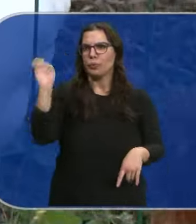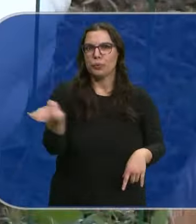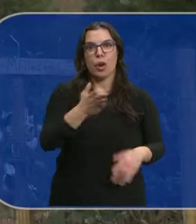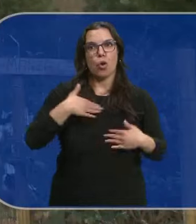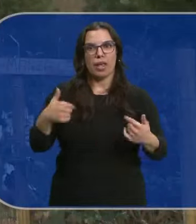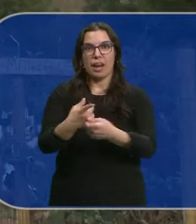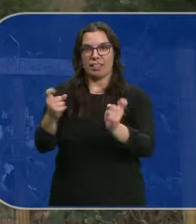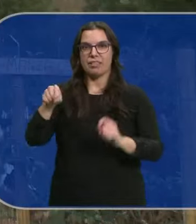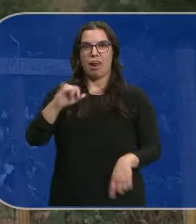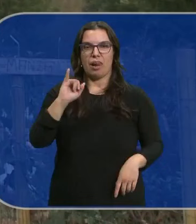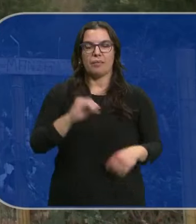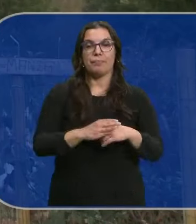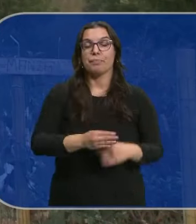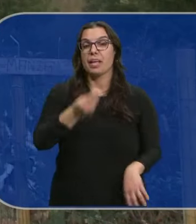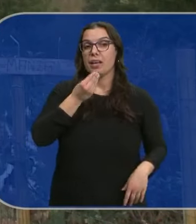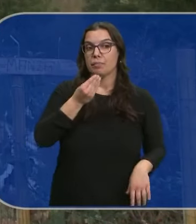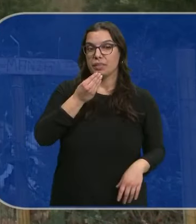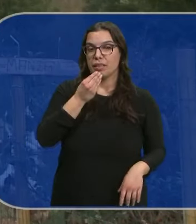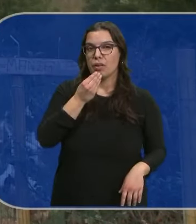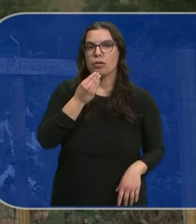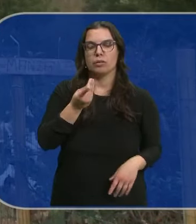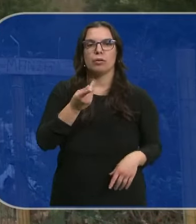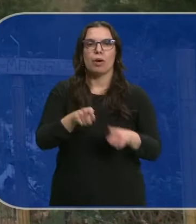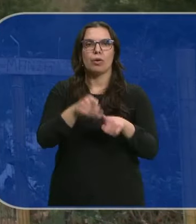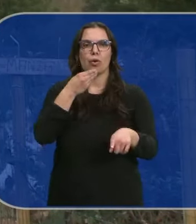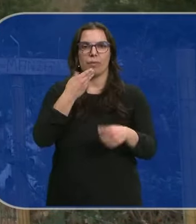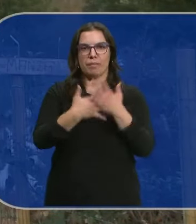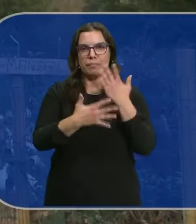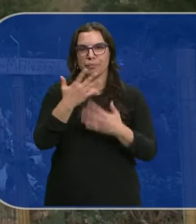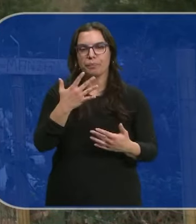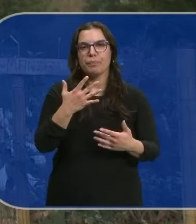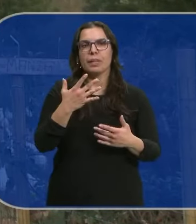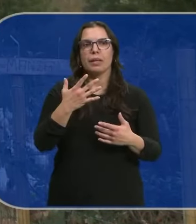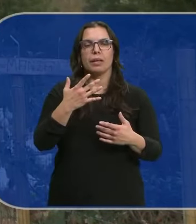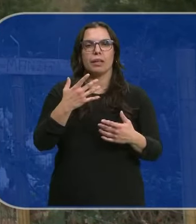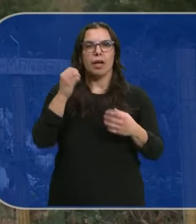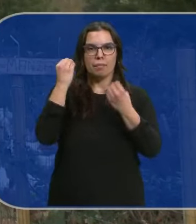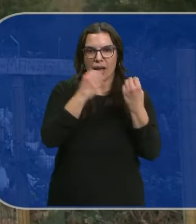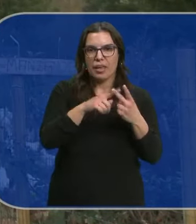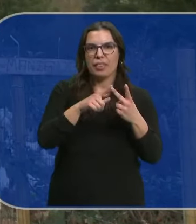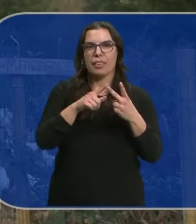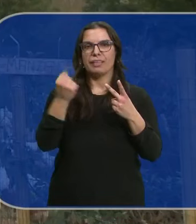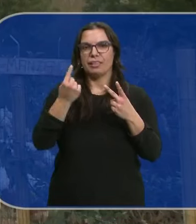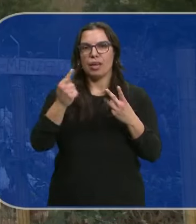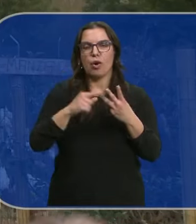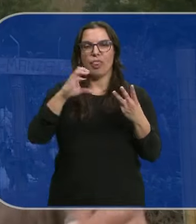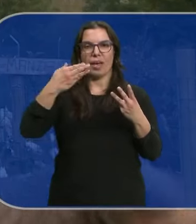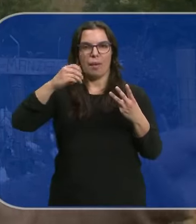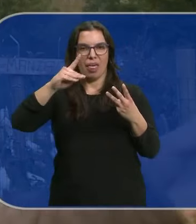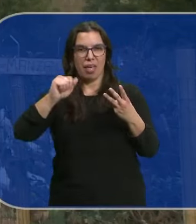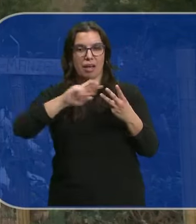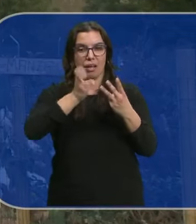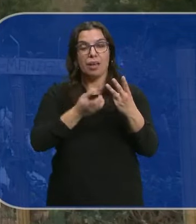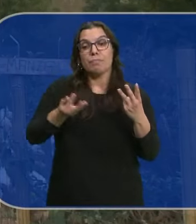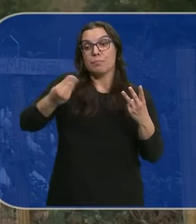necesitan Aparte De la alimentación Que se las da De un pienso Compuesto De maíz Trigo Cebada Pues